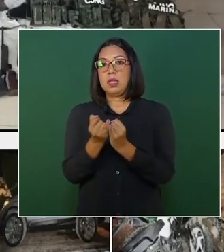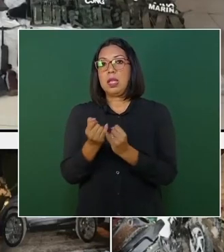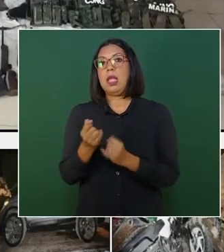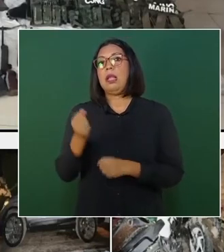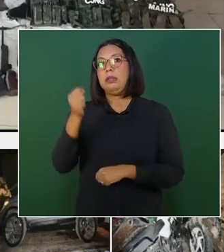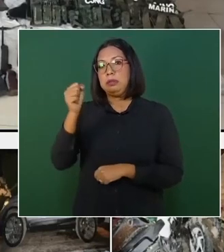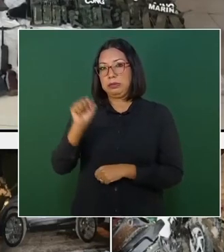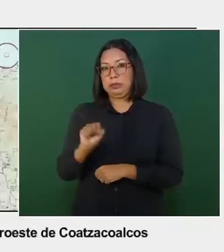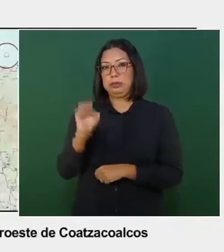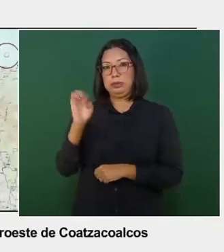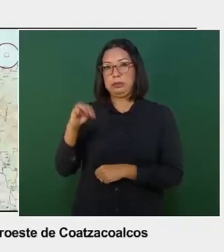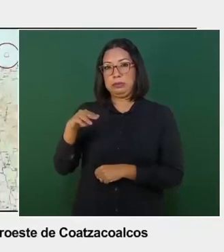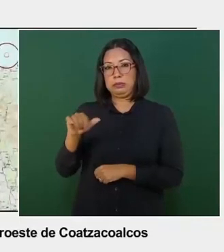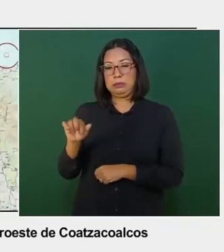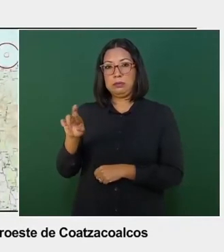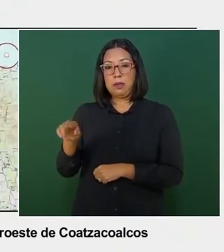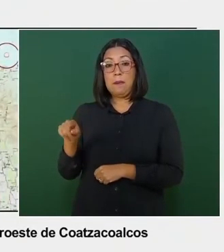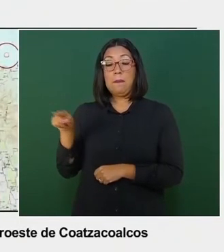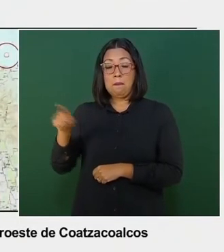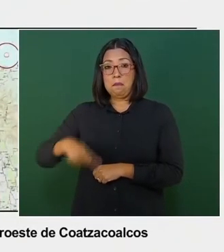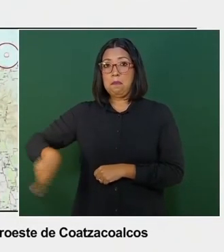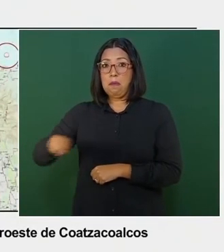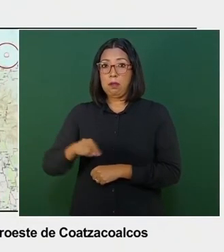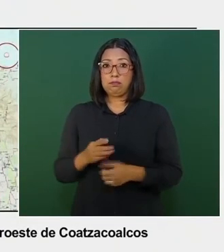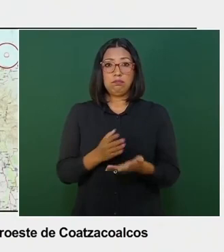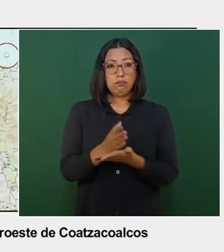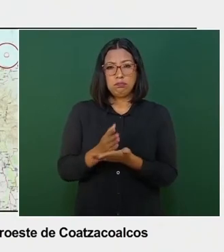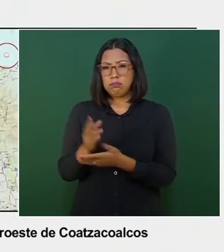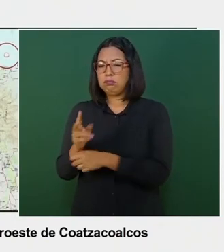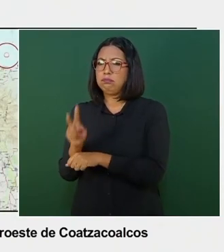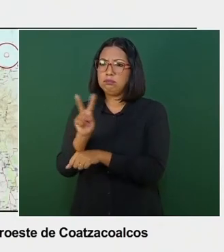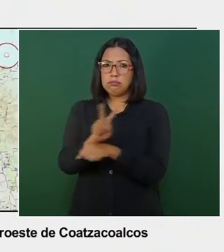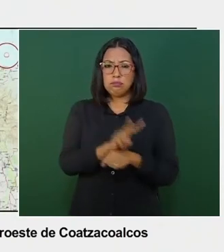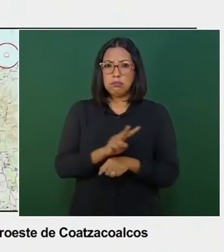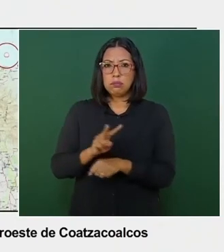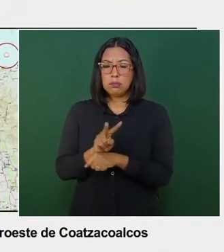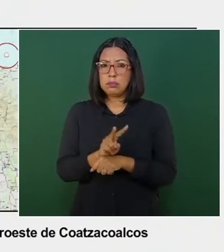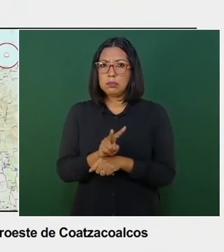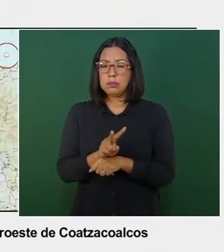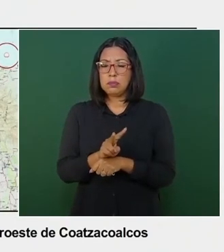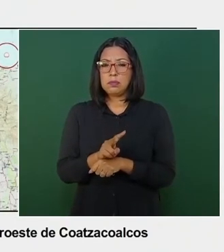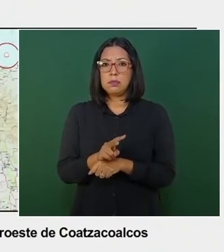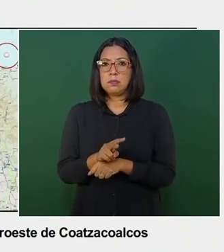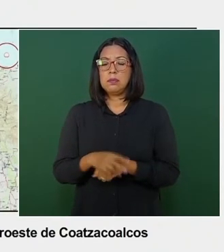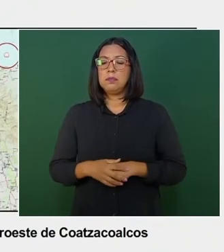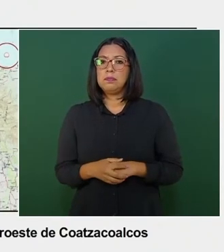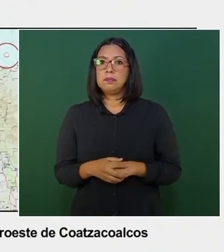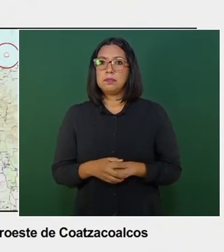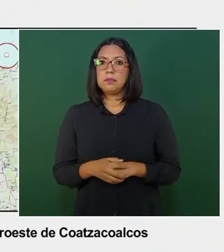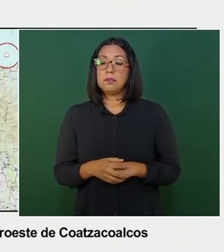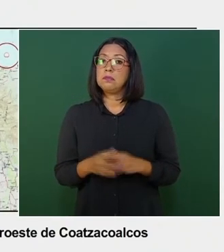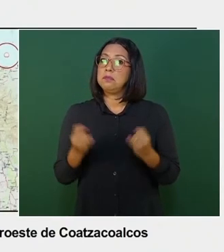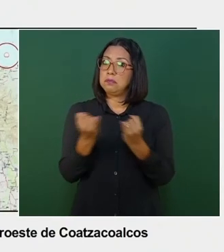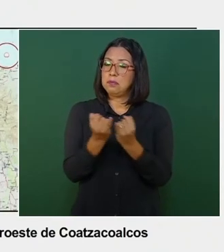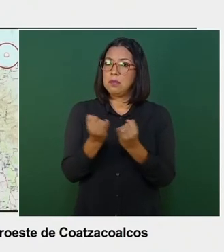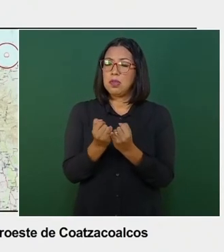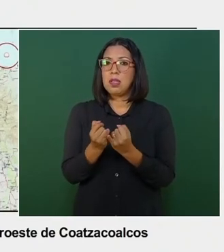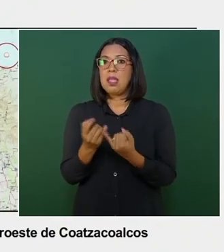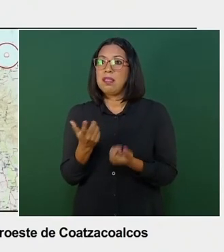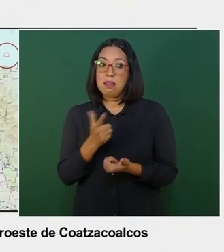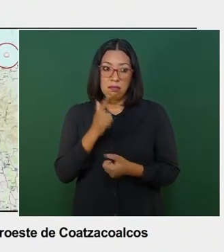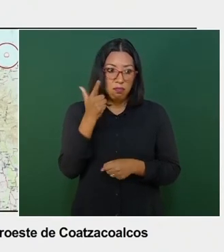Marina, destacar diferentes operaciones, que tiene que ver también con encontrar